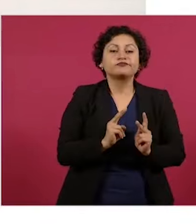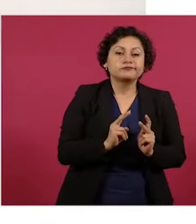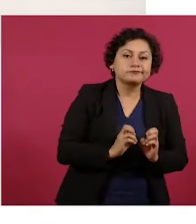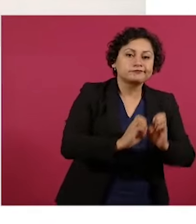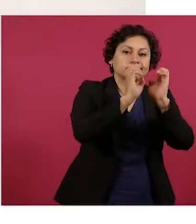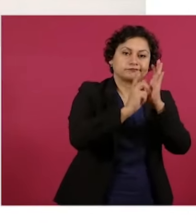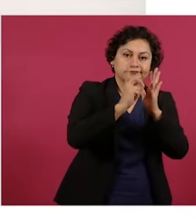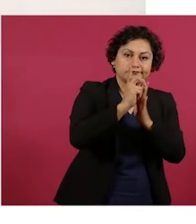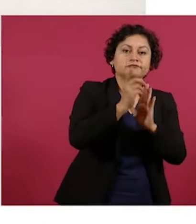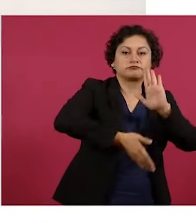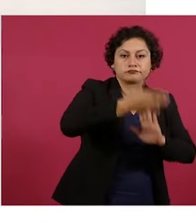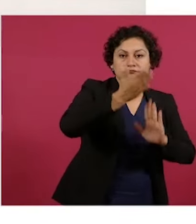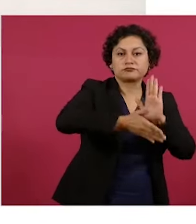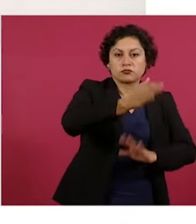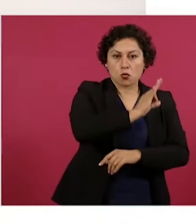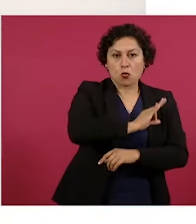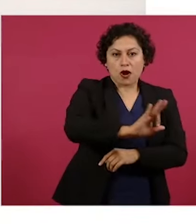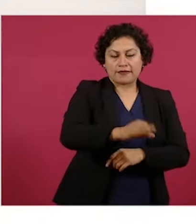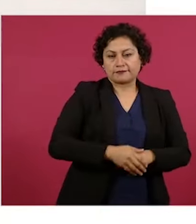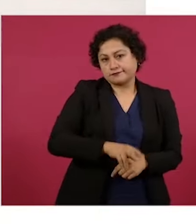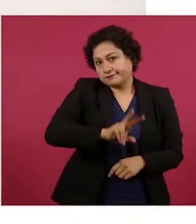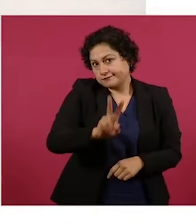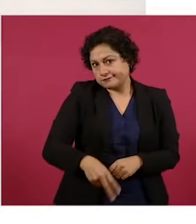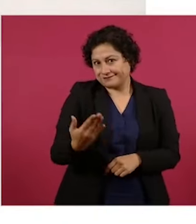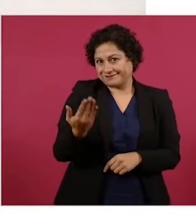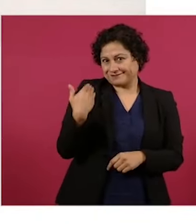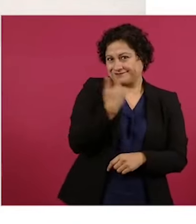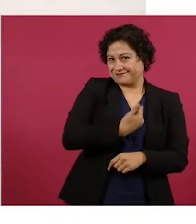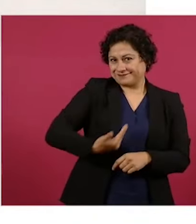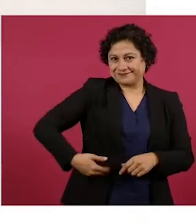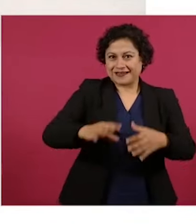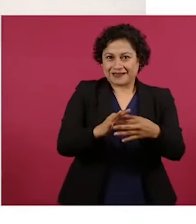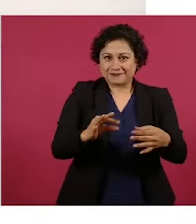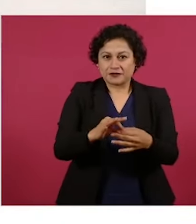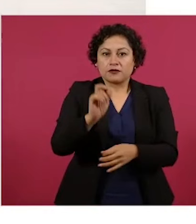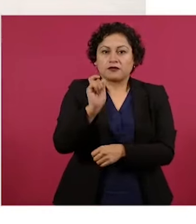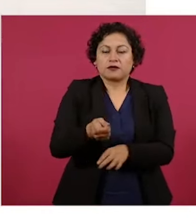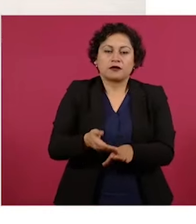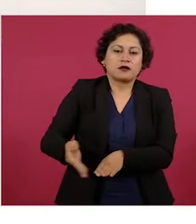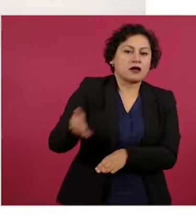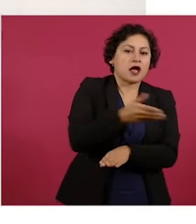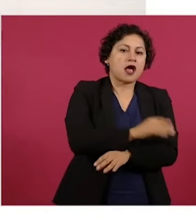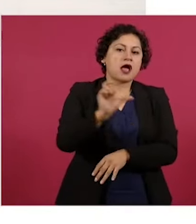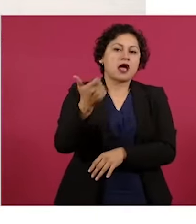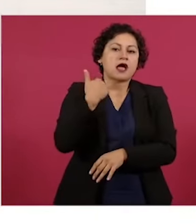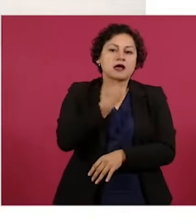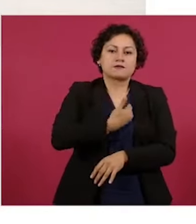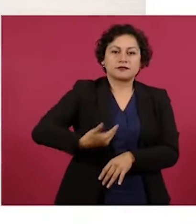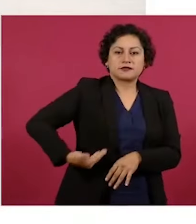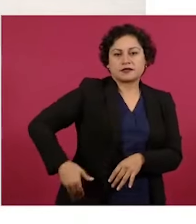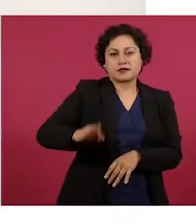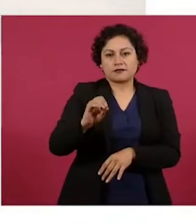presidente, la época más oscura en materia de vivienda se da justamente con Fox, con Calderón, donde las ciudades se